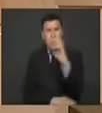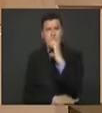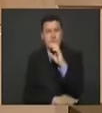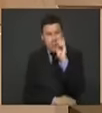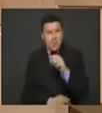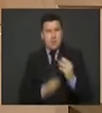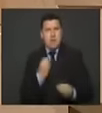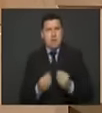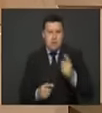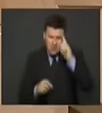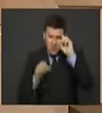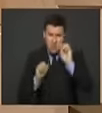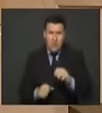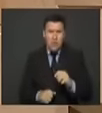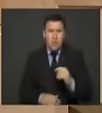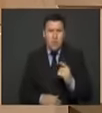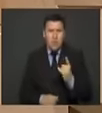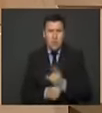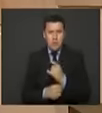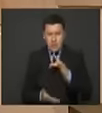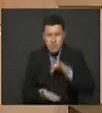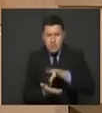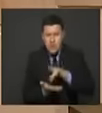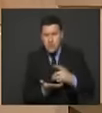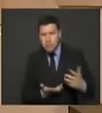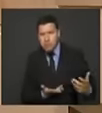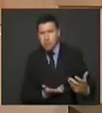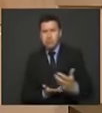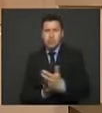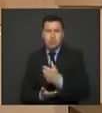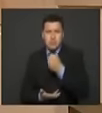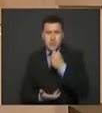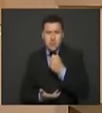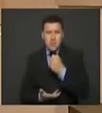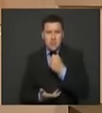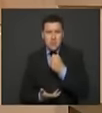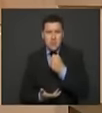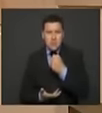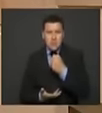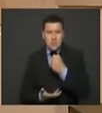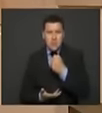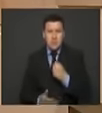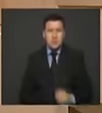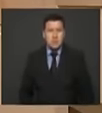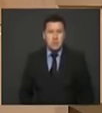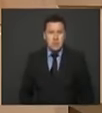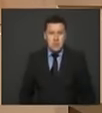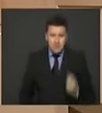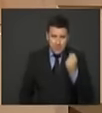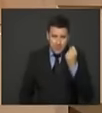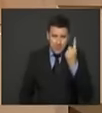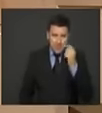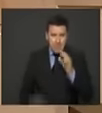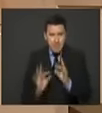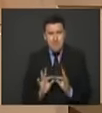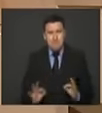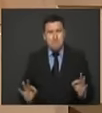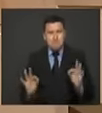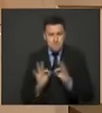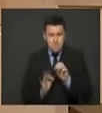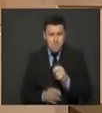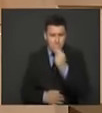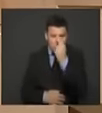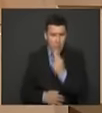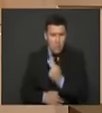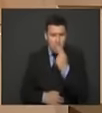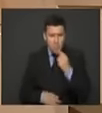hacer capacidad de uso del cupo de endeudamiento si deja su ortodoxia si entiende sus prioridades si compromete